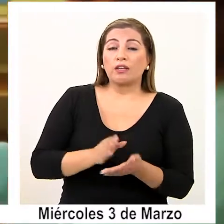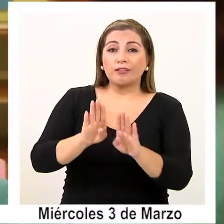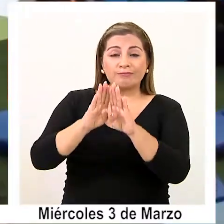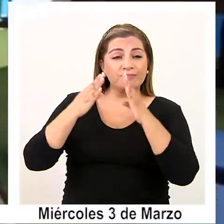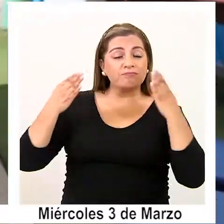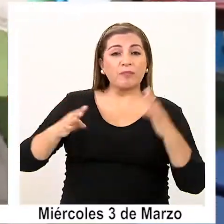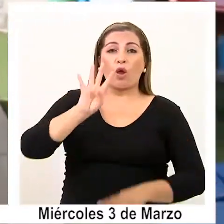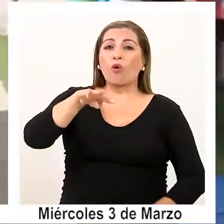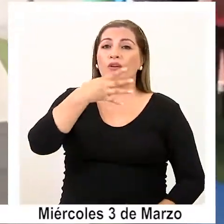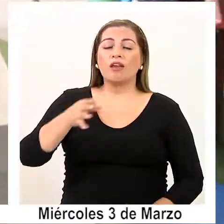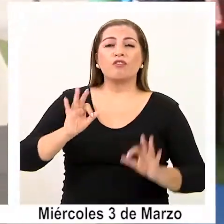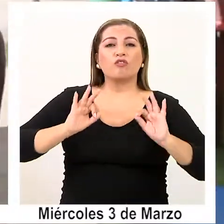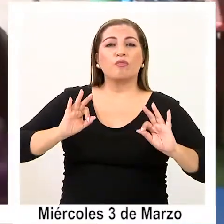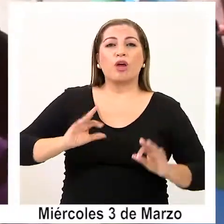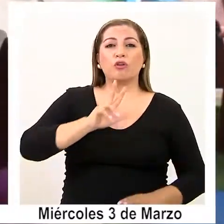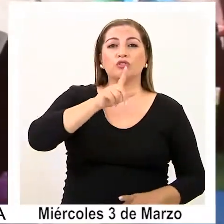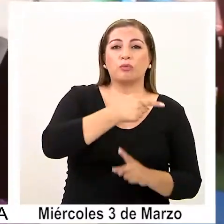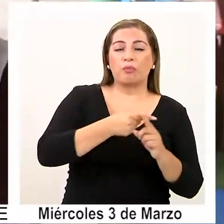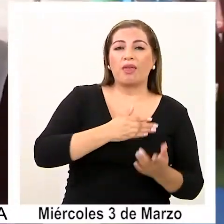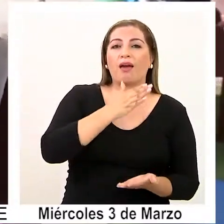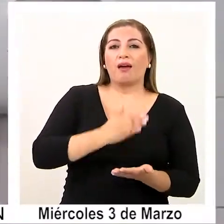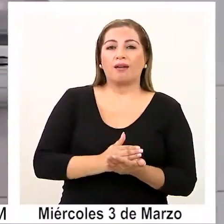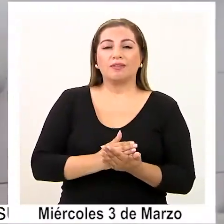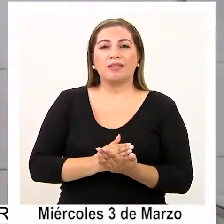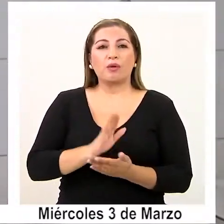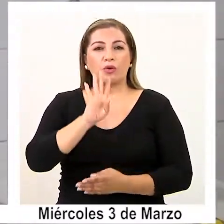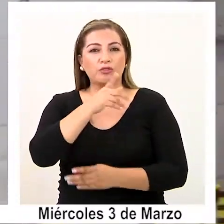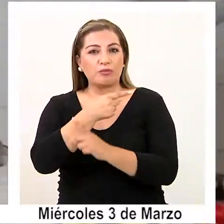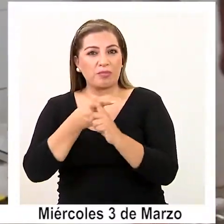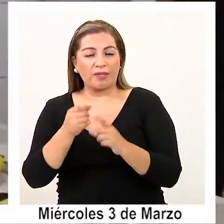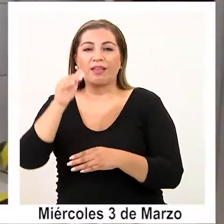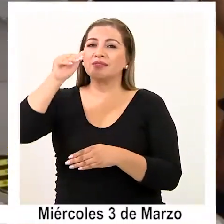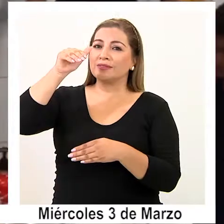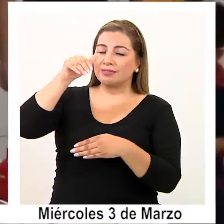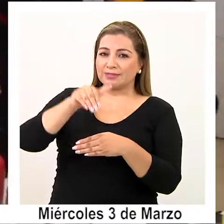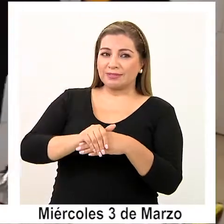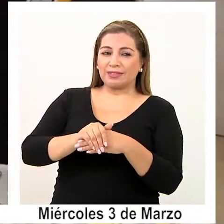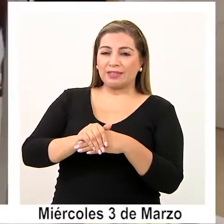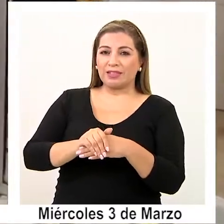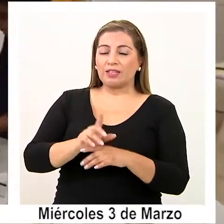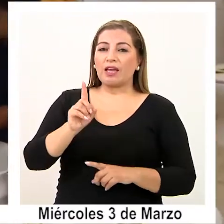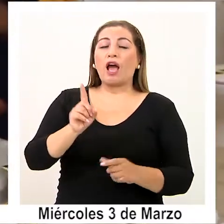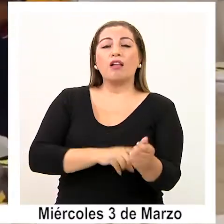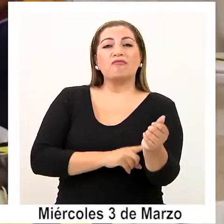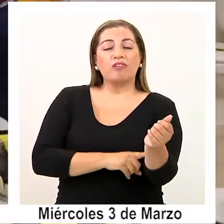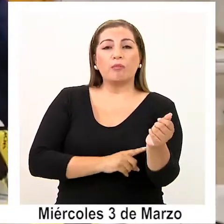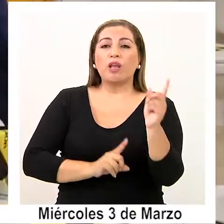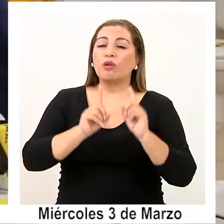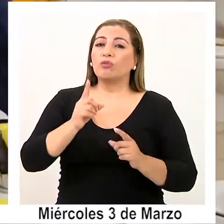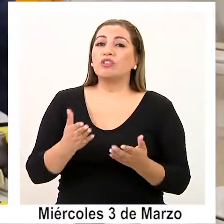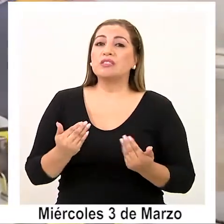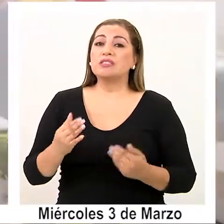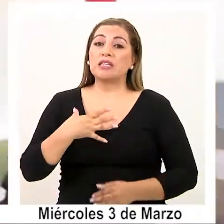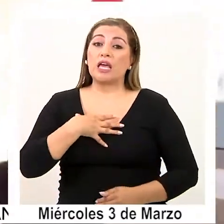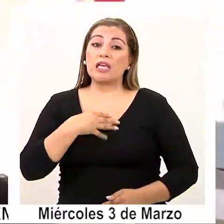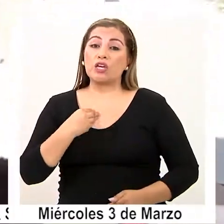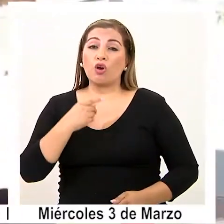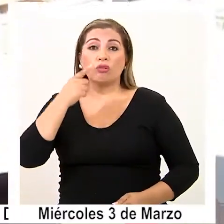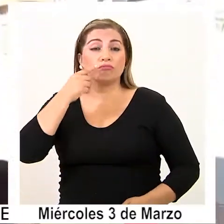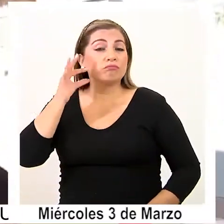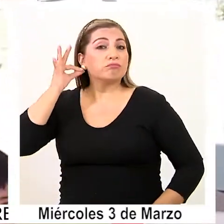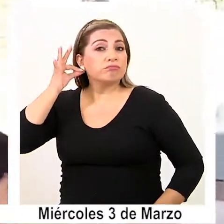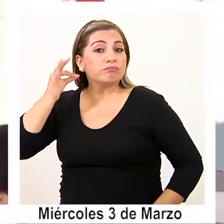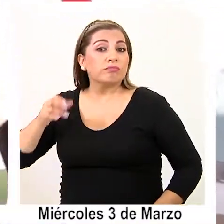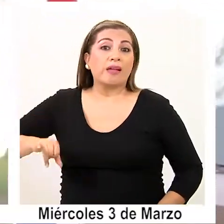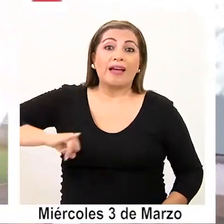funcionando en horario normal de 8.30 a 16.30 horas, disponibles para las familias que necesitan enviar a sus hijos e hijas